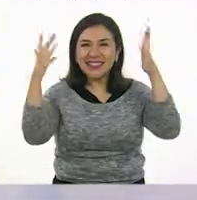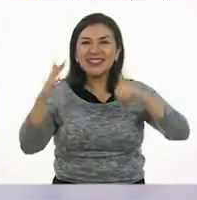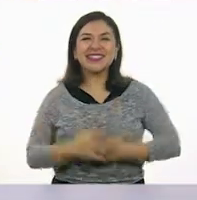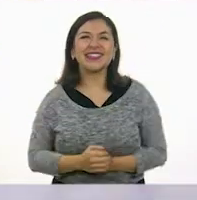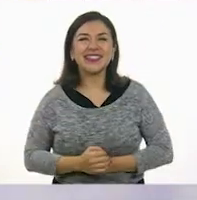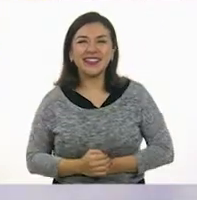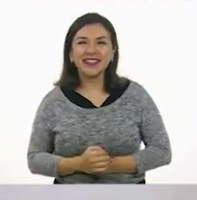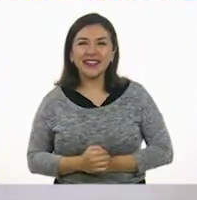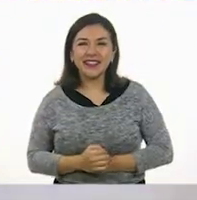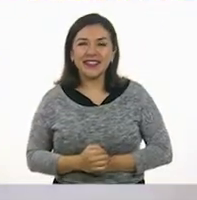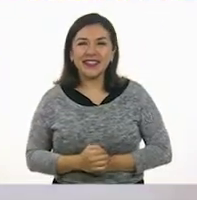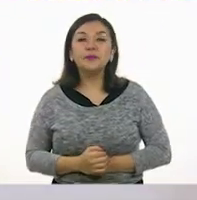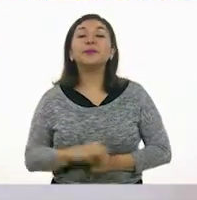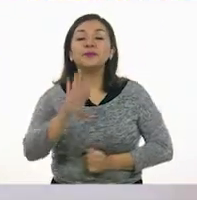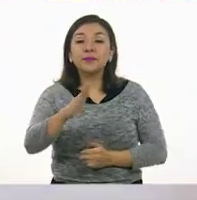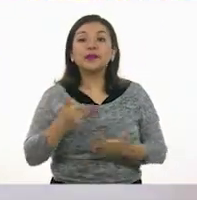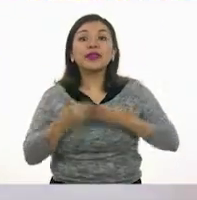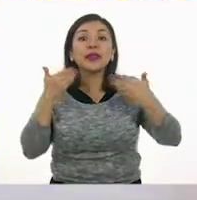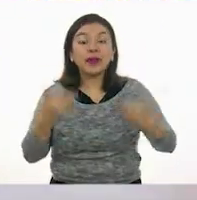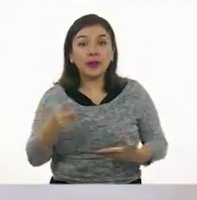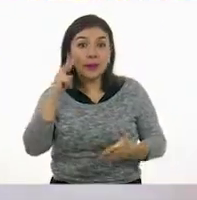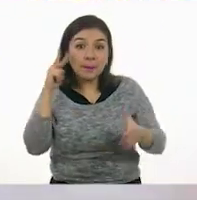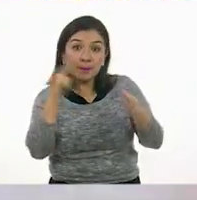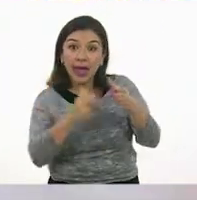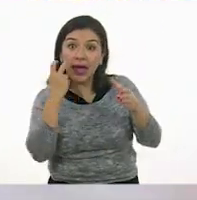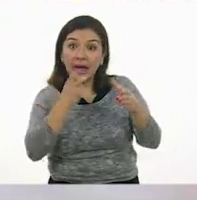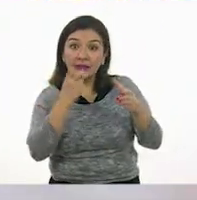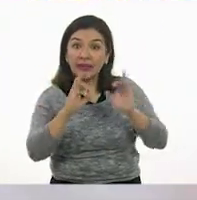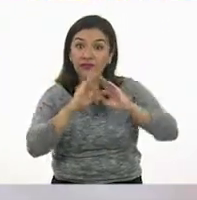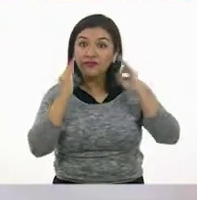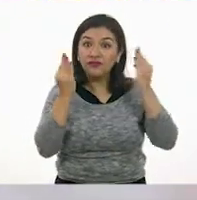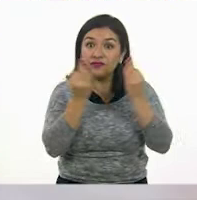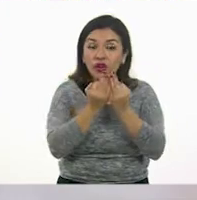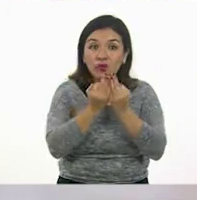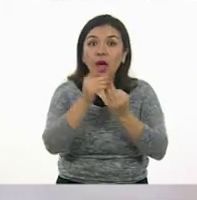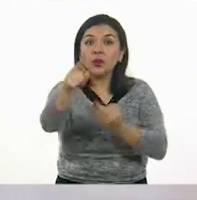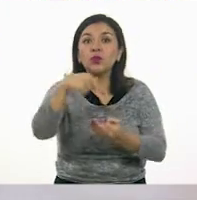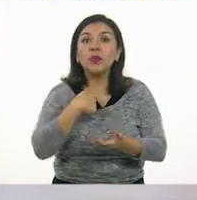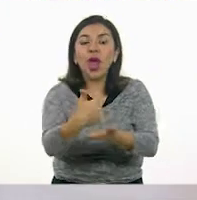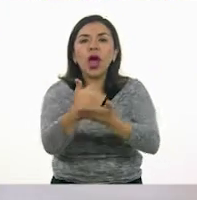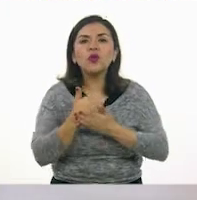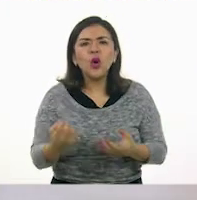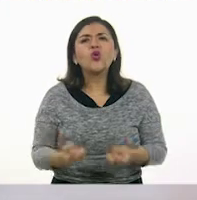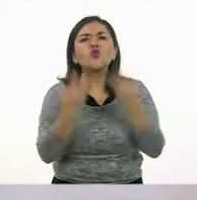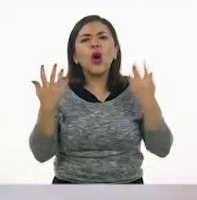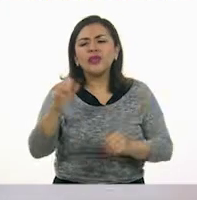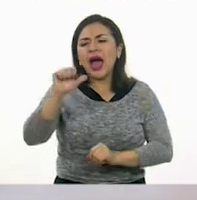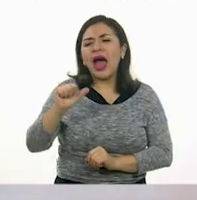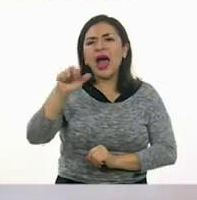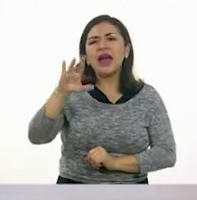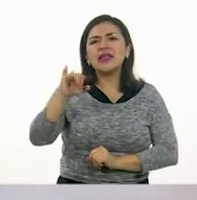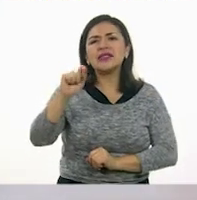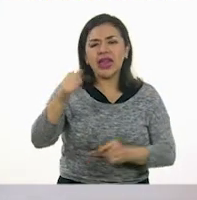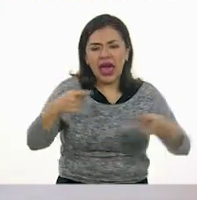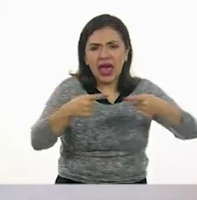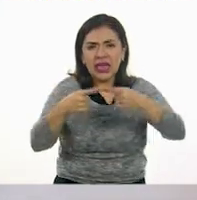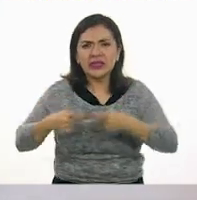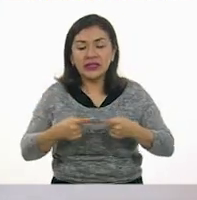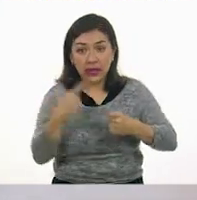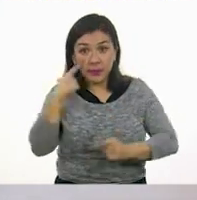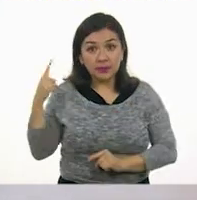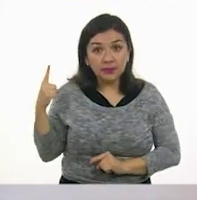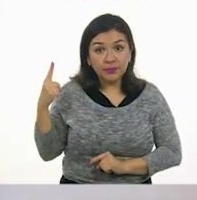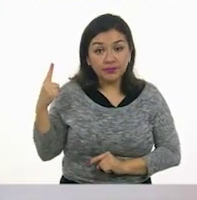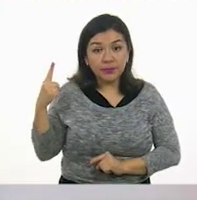Muy bien. bien, Oscar. Ahora. Ahora esta figura, ayúdenme a contar en casa cuántas aristas tiene. Uno, dos, tres, cuatro,